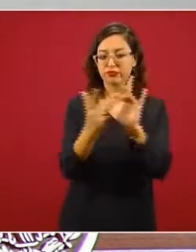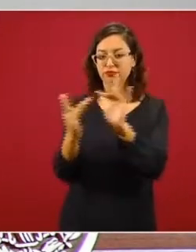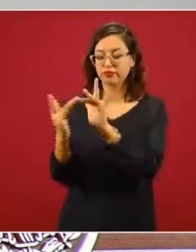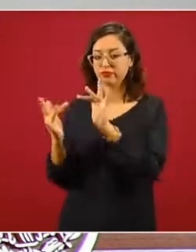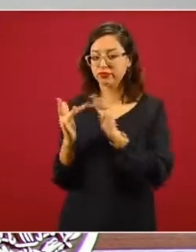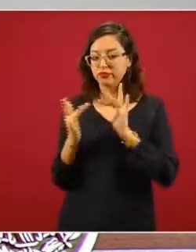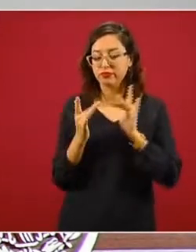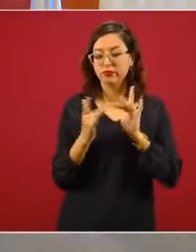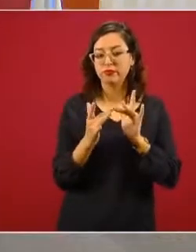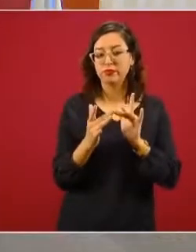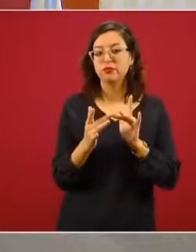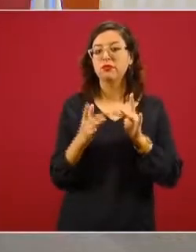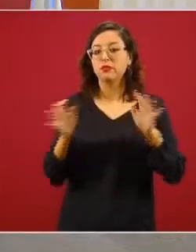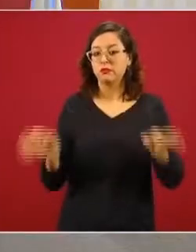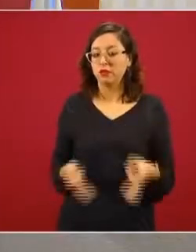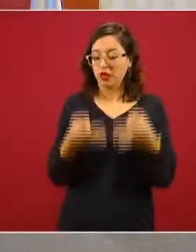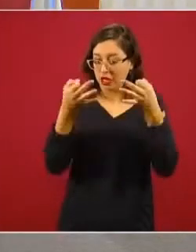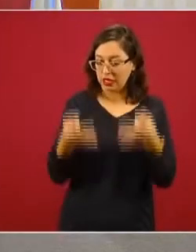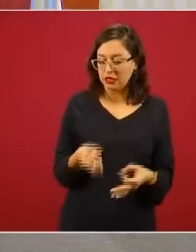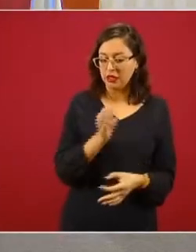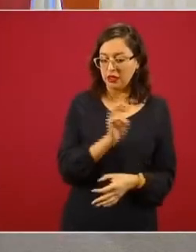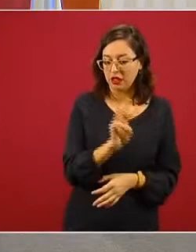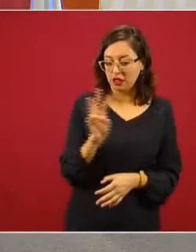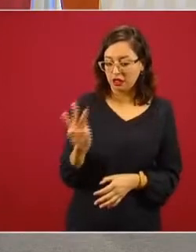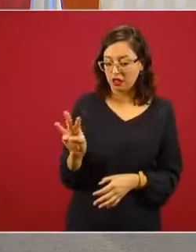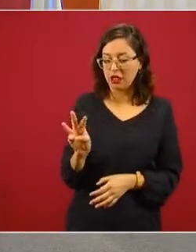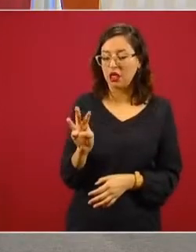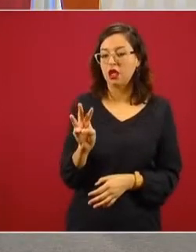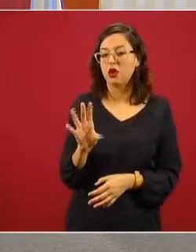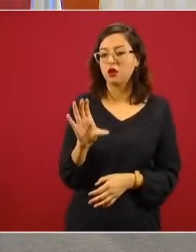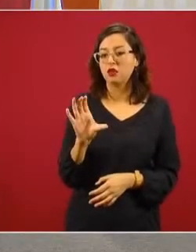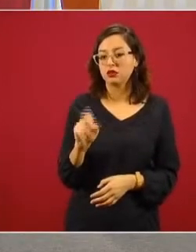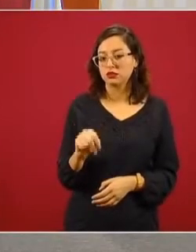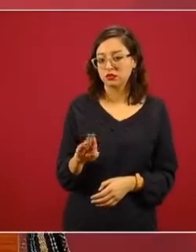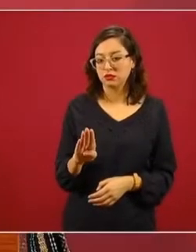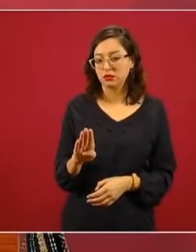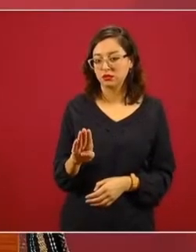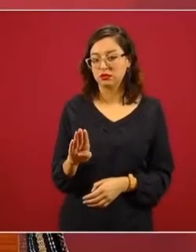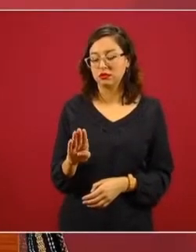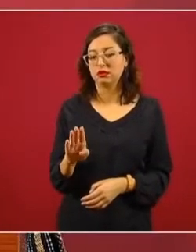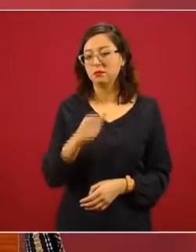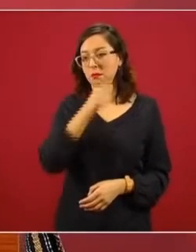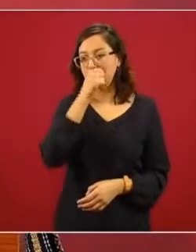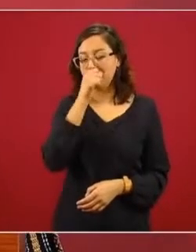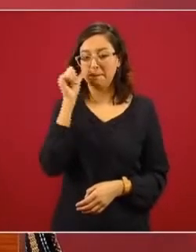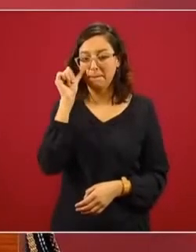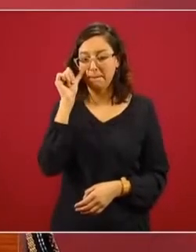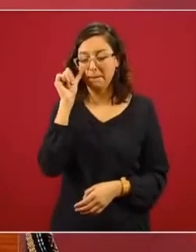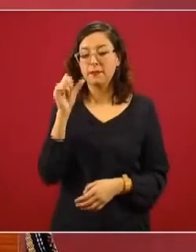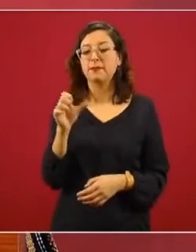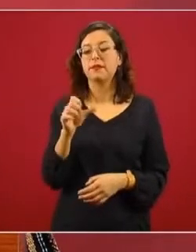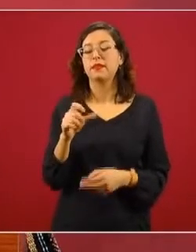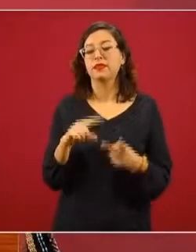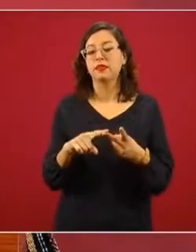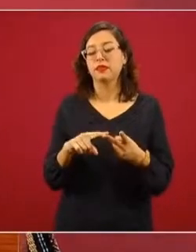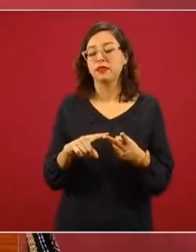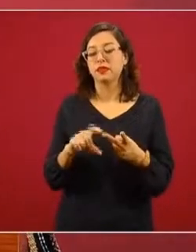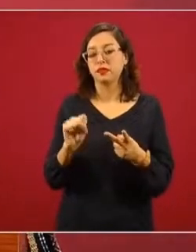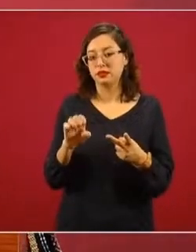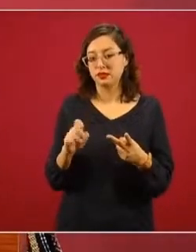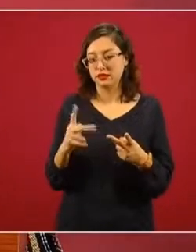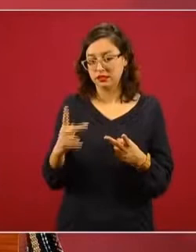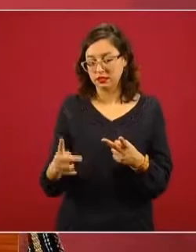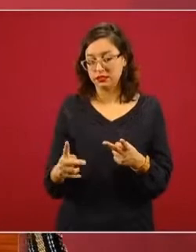los canales oficiales de la Coordinación Nacional de Becas del Bienestar Benito Juárez, de la Secretaría de